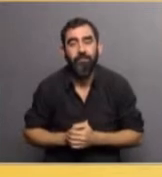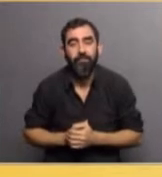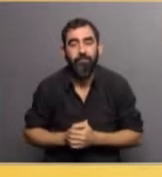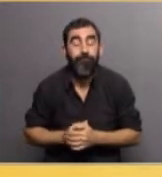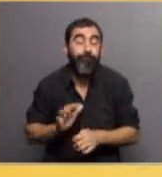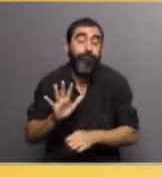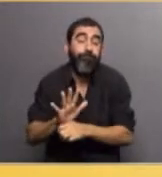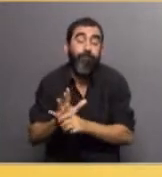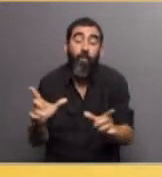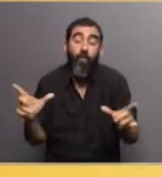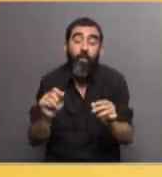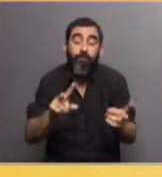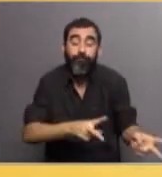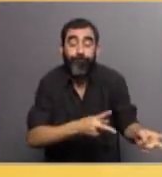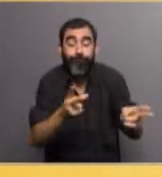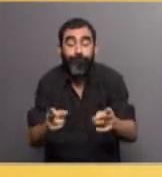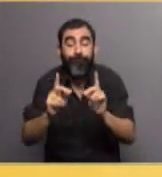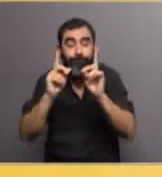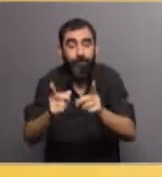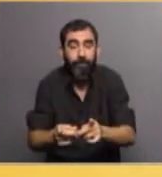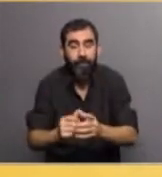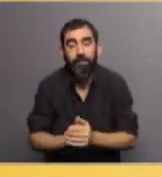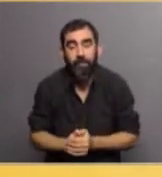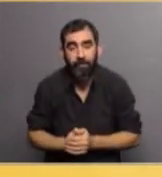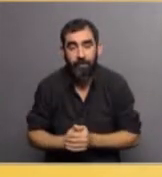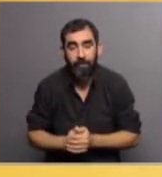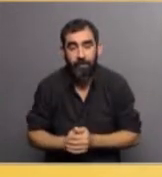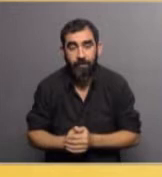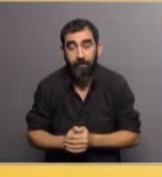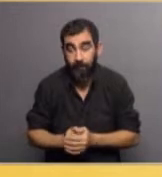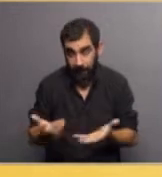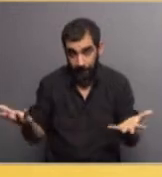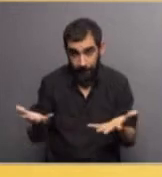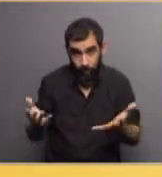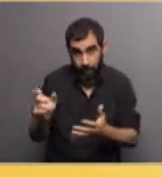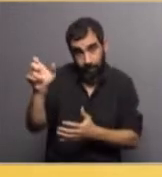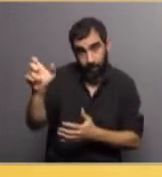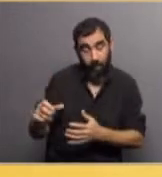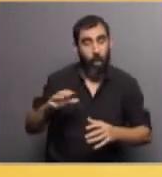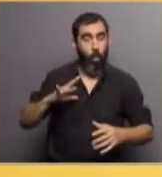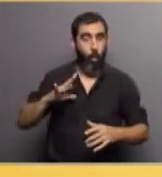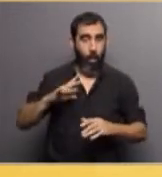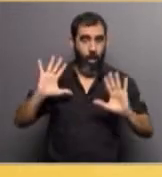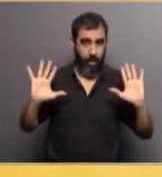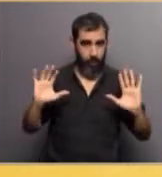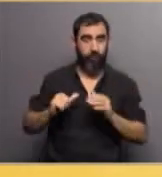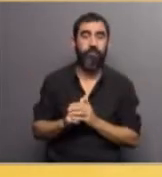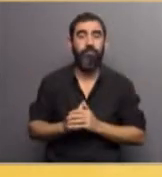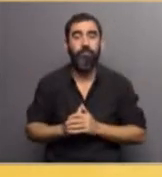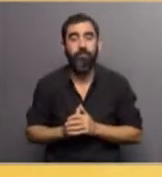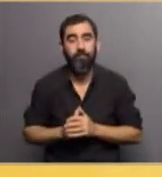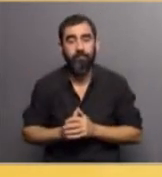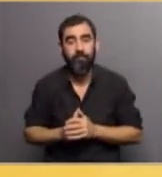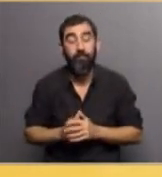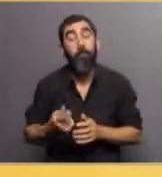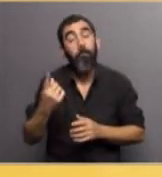el fin de una era también, como él lo dijo. Daniel, de hecho, en este momento está jubilado, ¿no? Pero